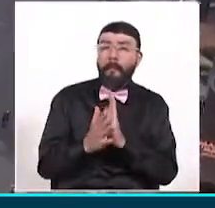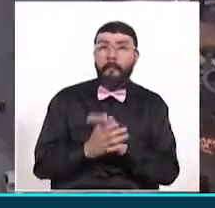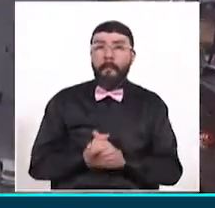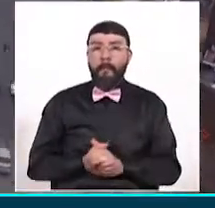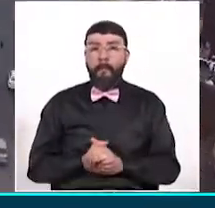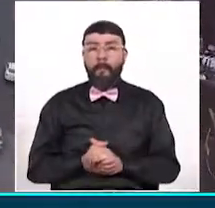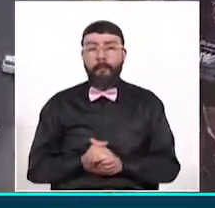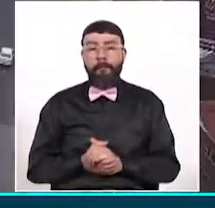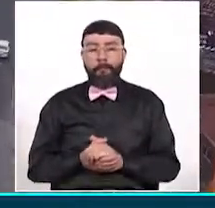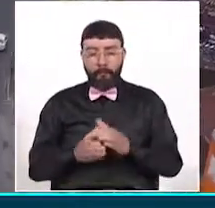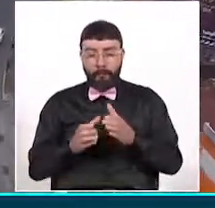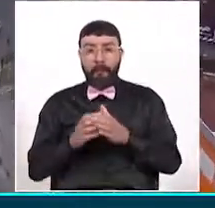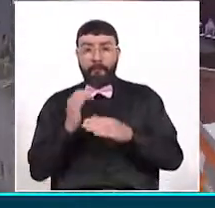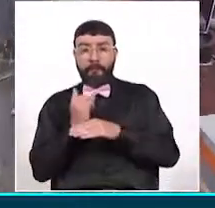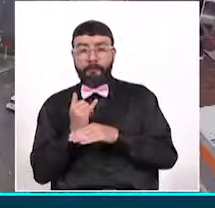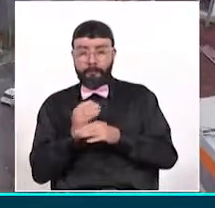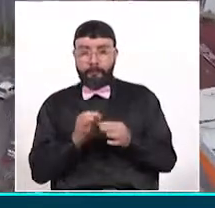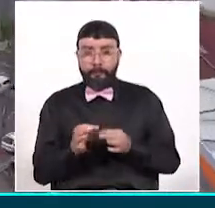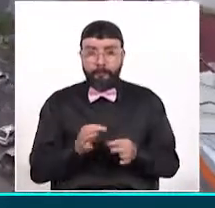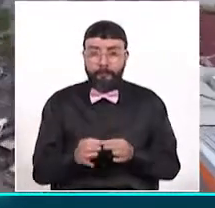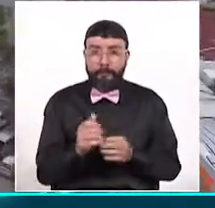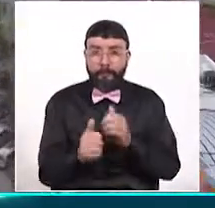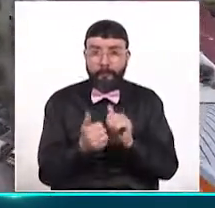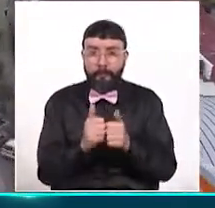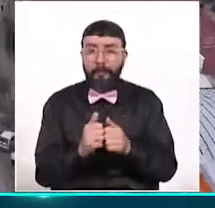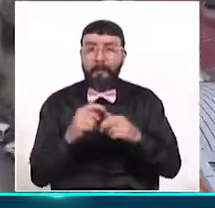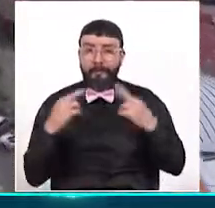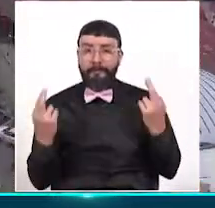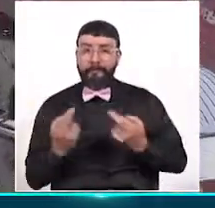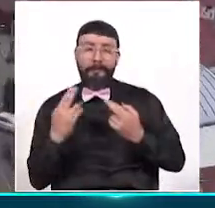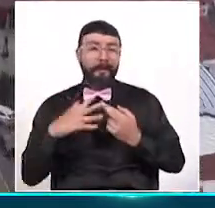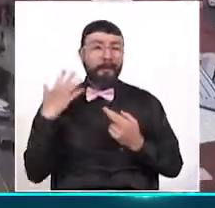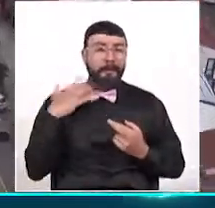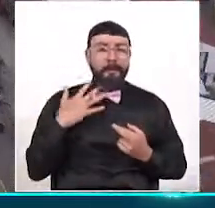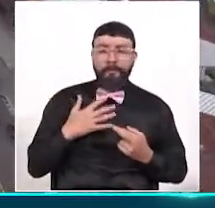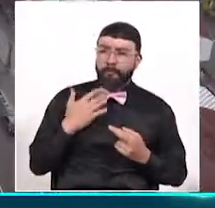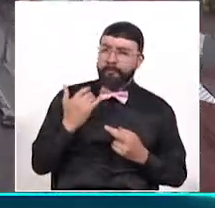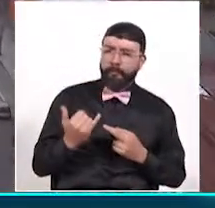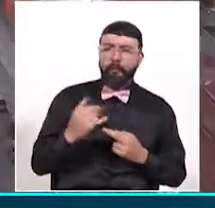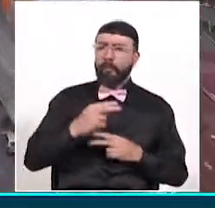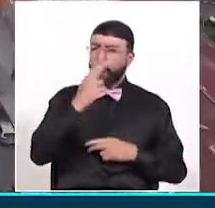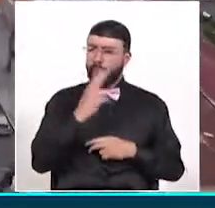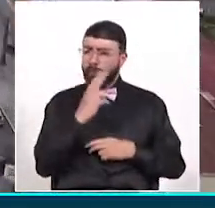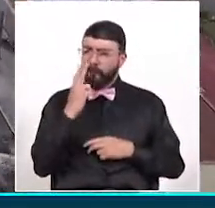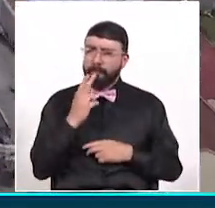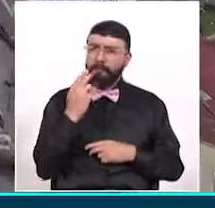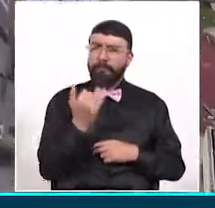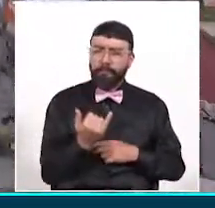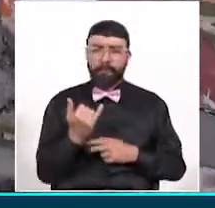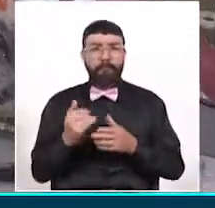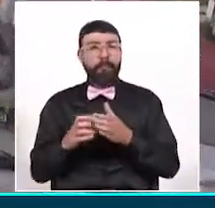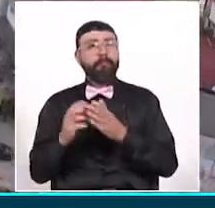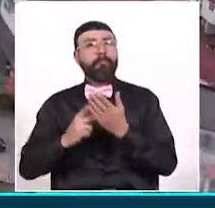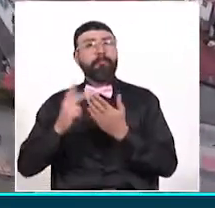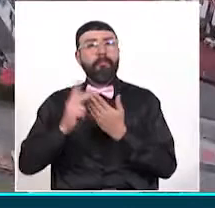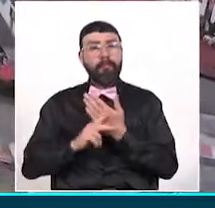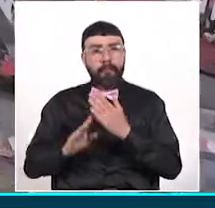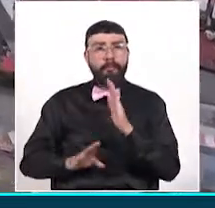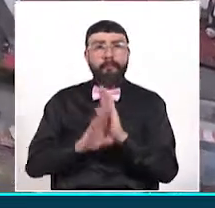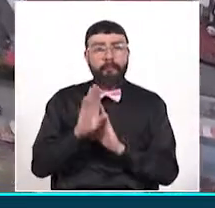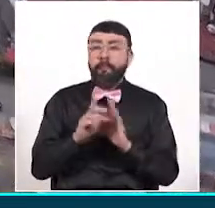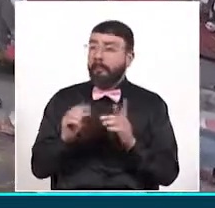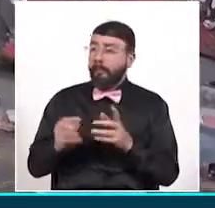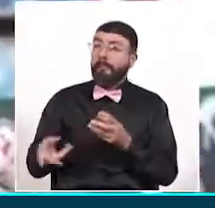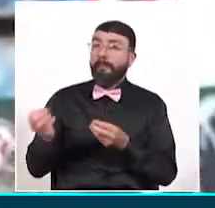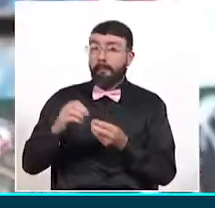Desde el Instituto Municipal del Deporte y la Recreación de Armenia, IMDERA fijaron su compromiso de sacar adelante este proyecto y de paso, fortalecer